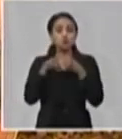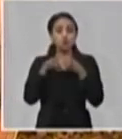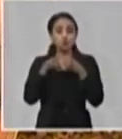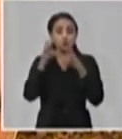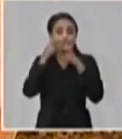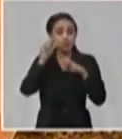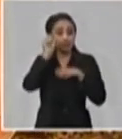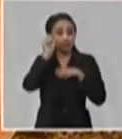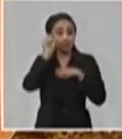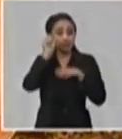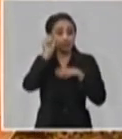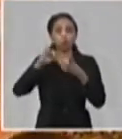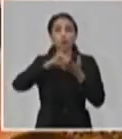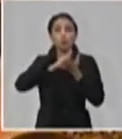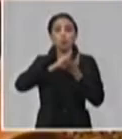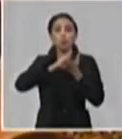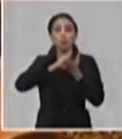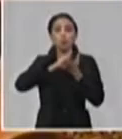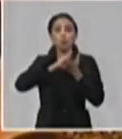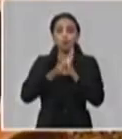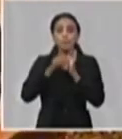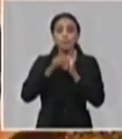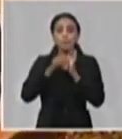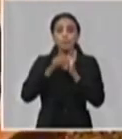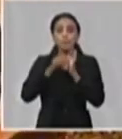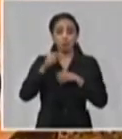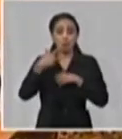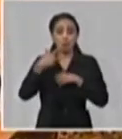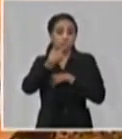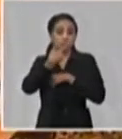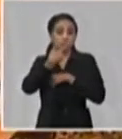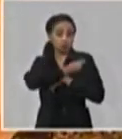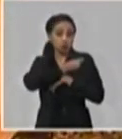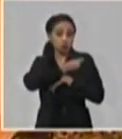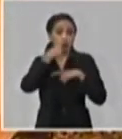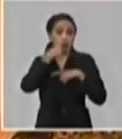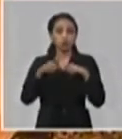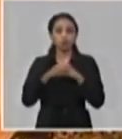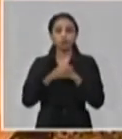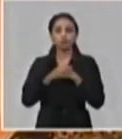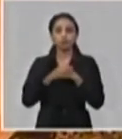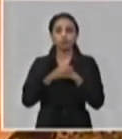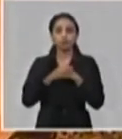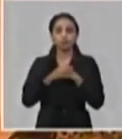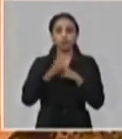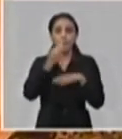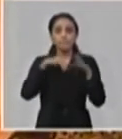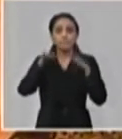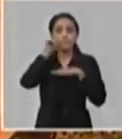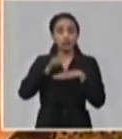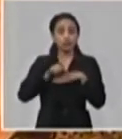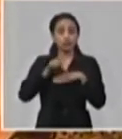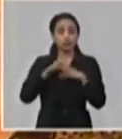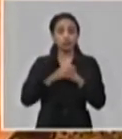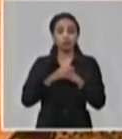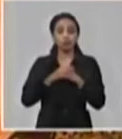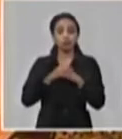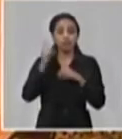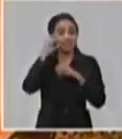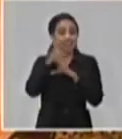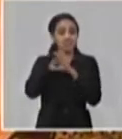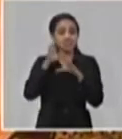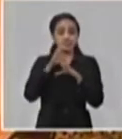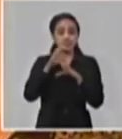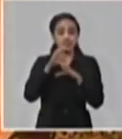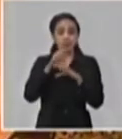está elaborado un proyecto para el desarrollo de un candidato vacunal, con vista a someterlo al Ministerio de Ciencias